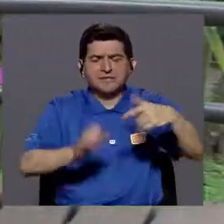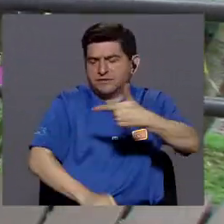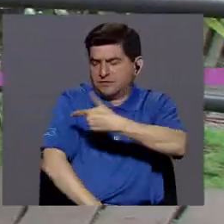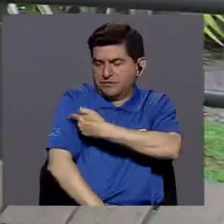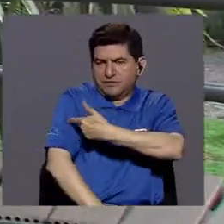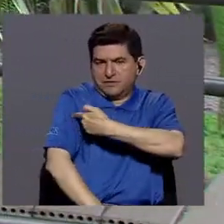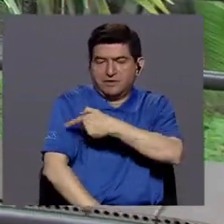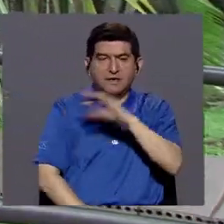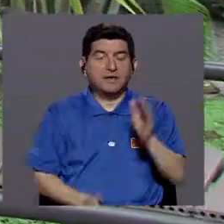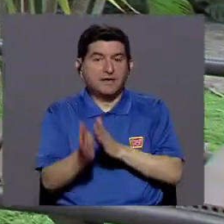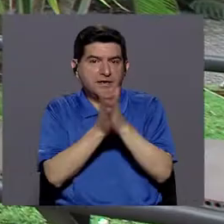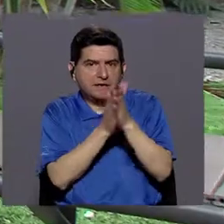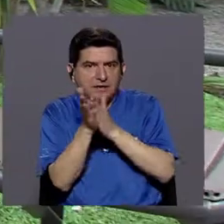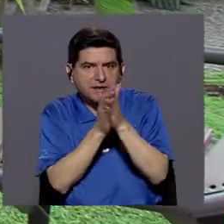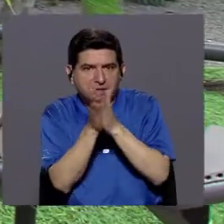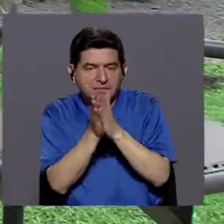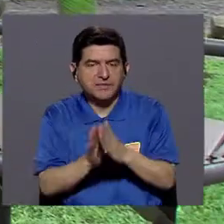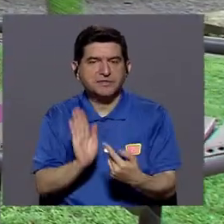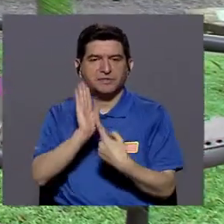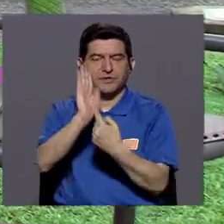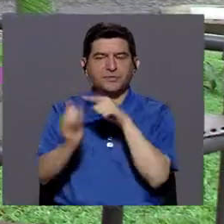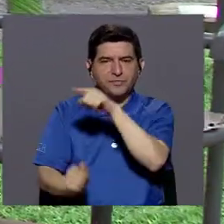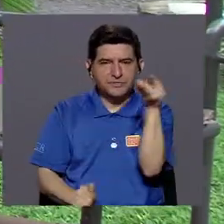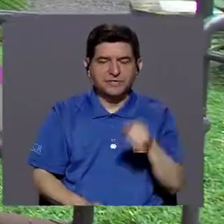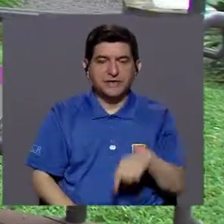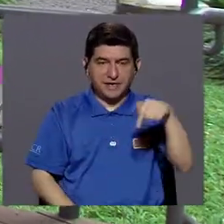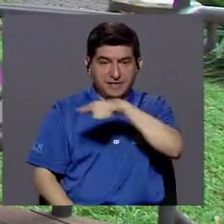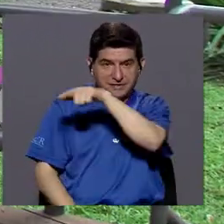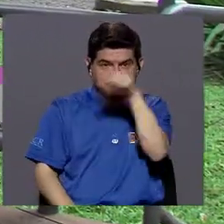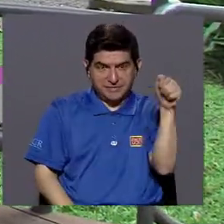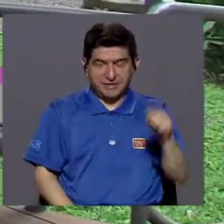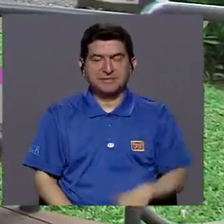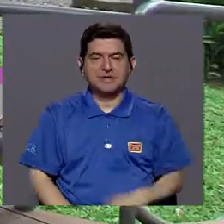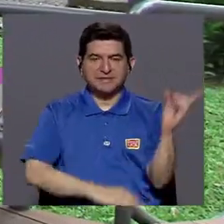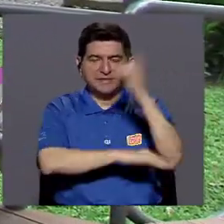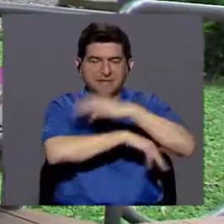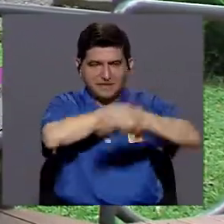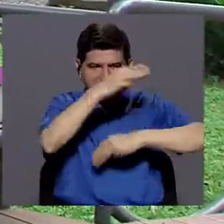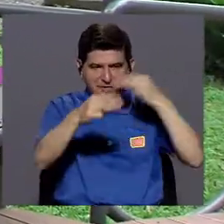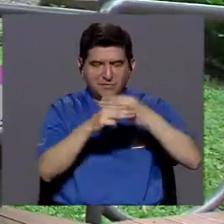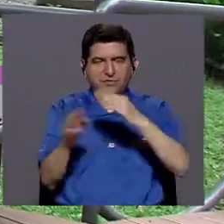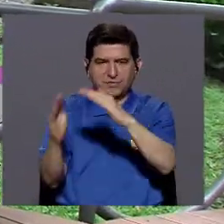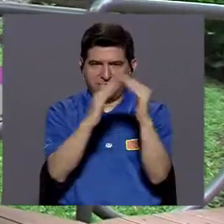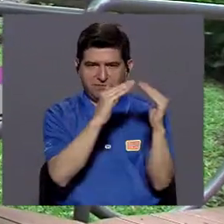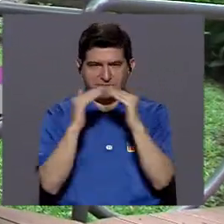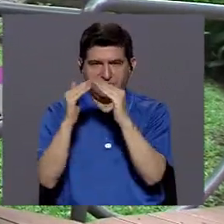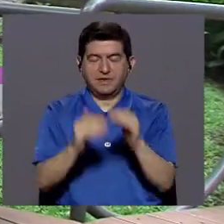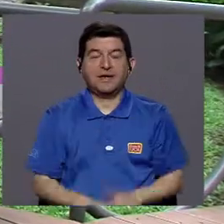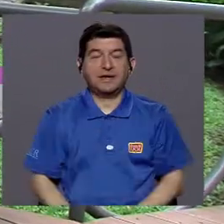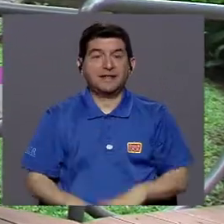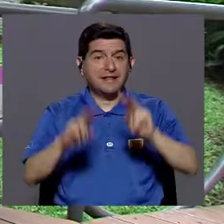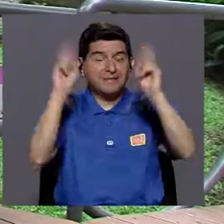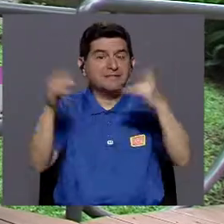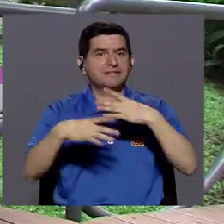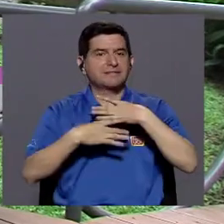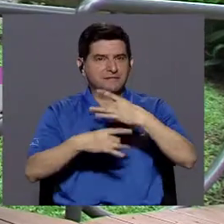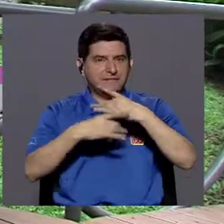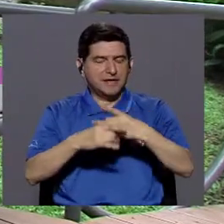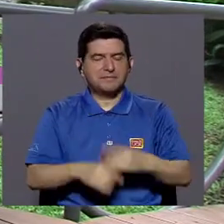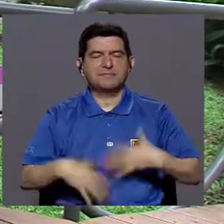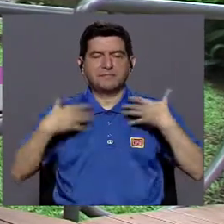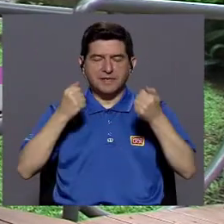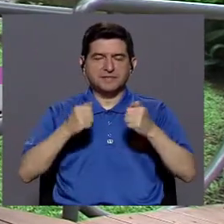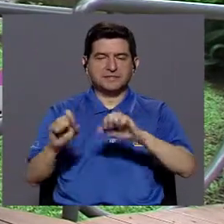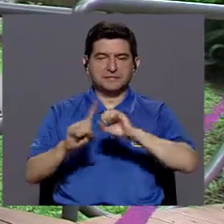de la vacunación y que aprovechamos traérsela a ustedes en este mes que se celebra el Día Mundial de la Población, ya que es un tema de interés